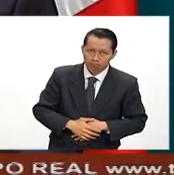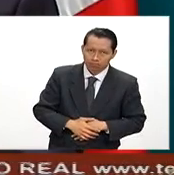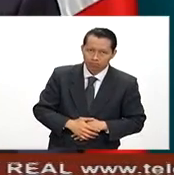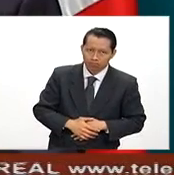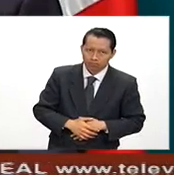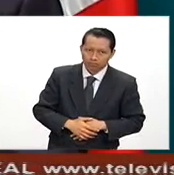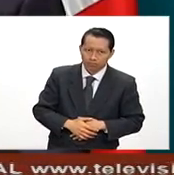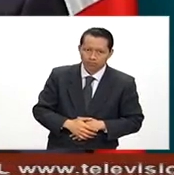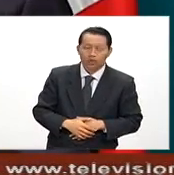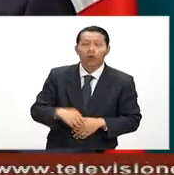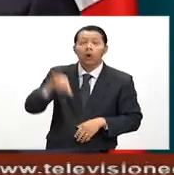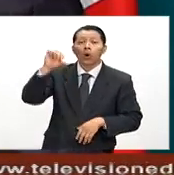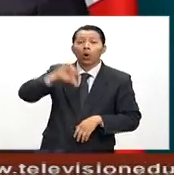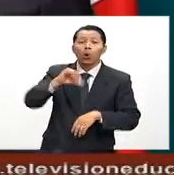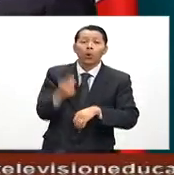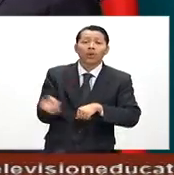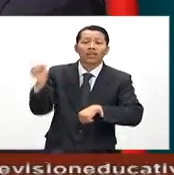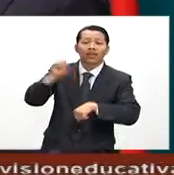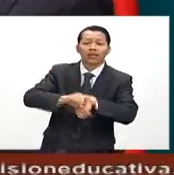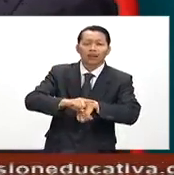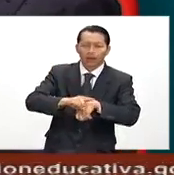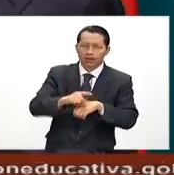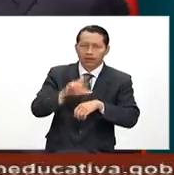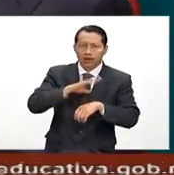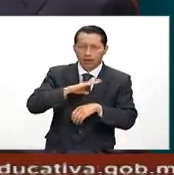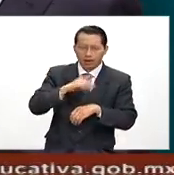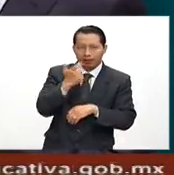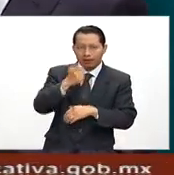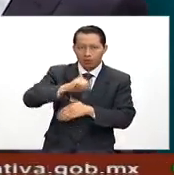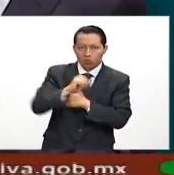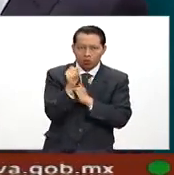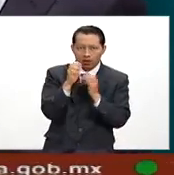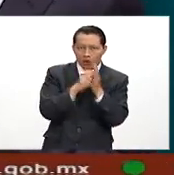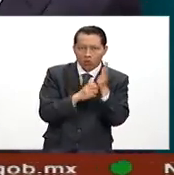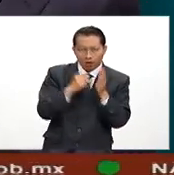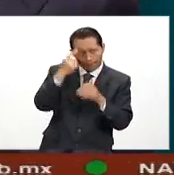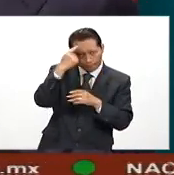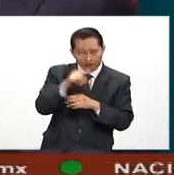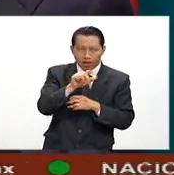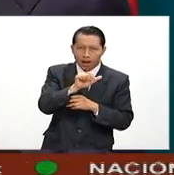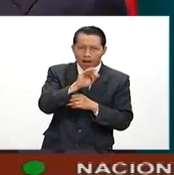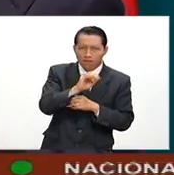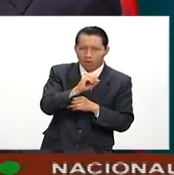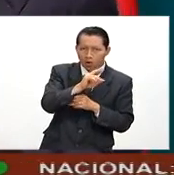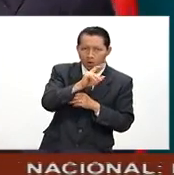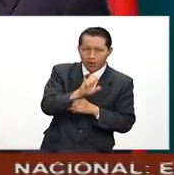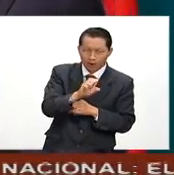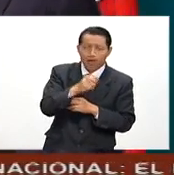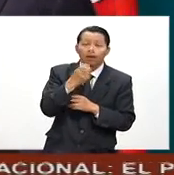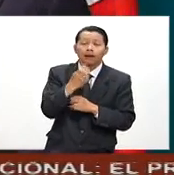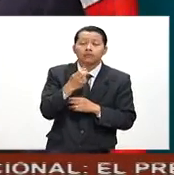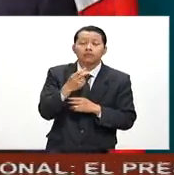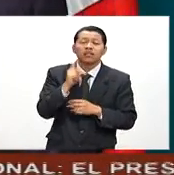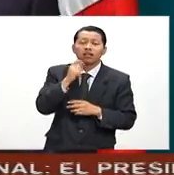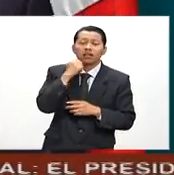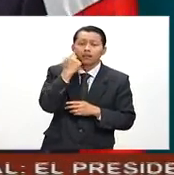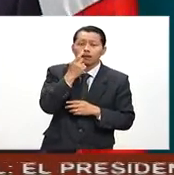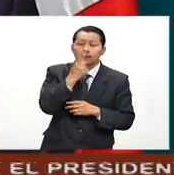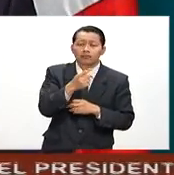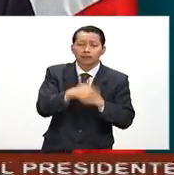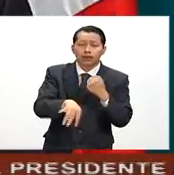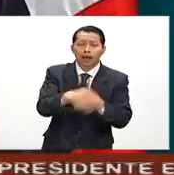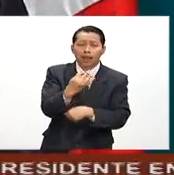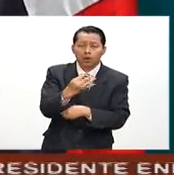Hoy en día, el ahorro acumulado en las Afores representa ya el